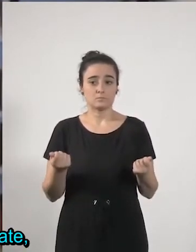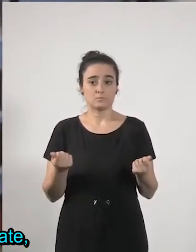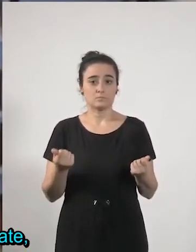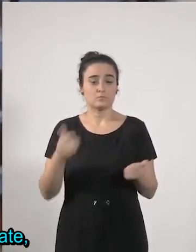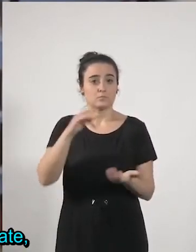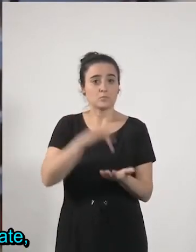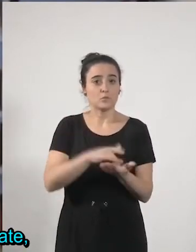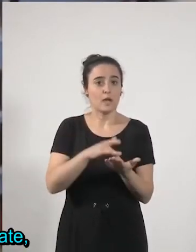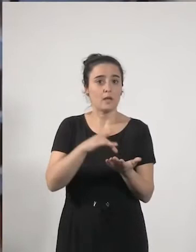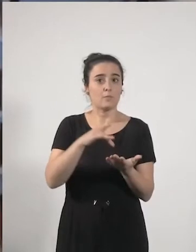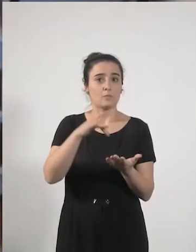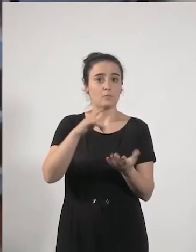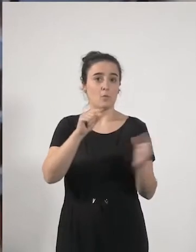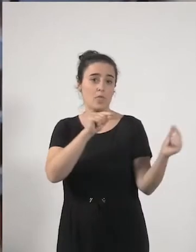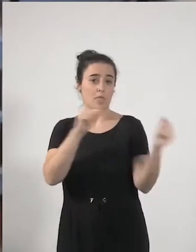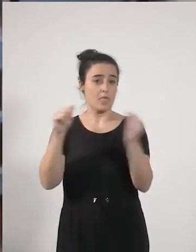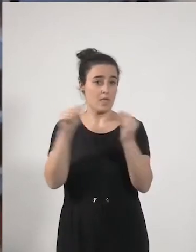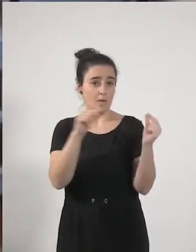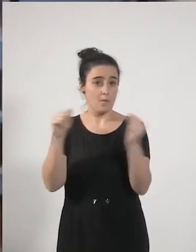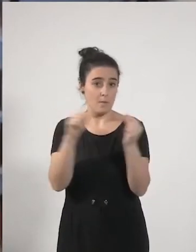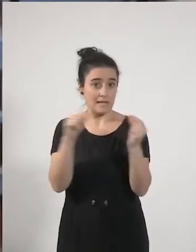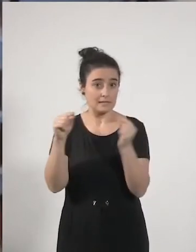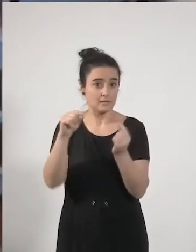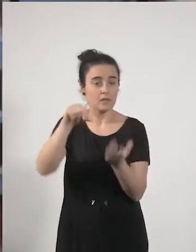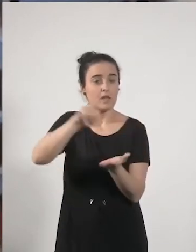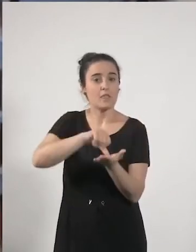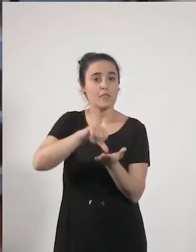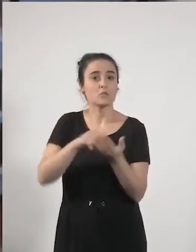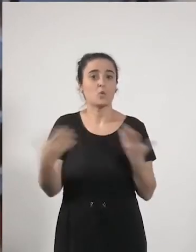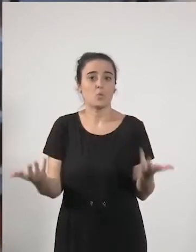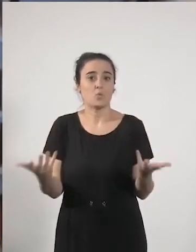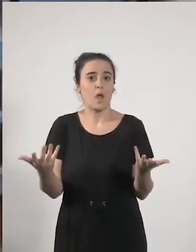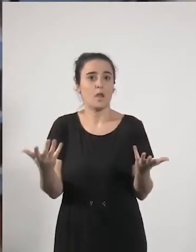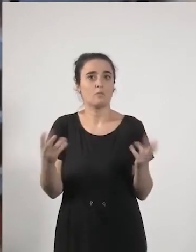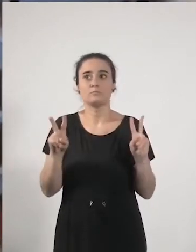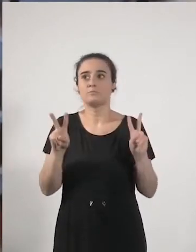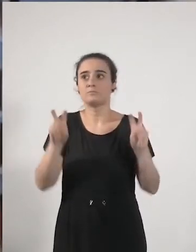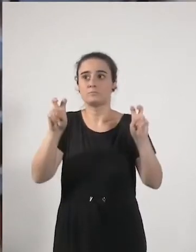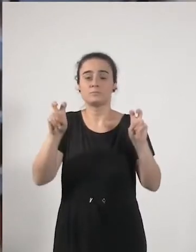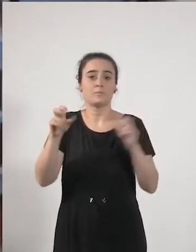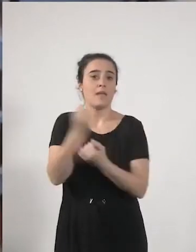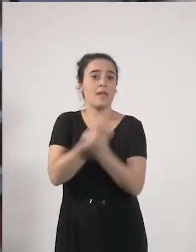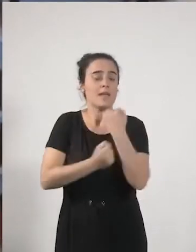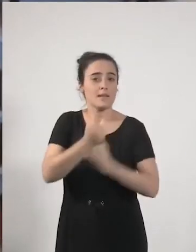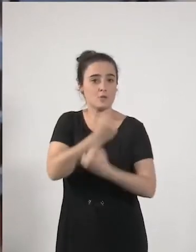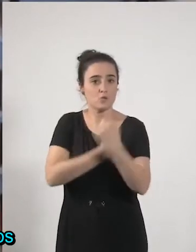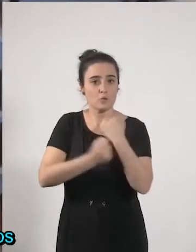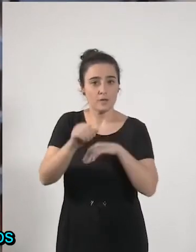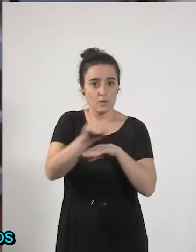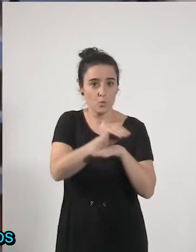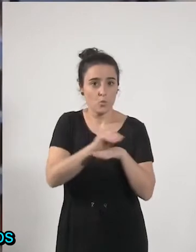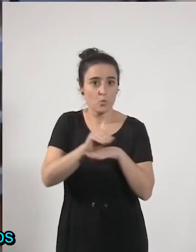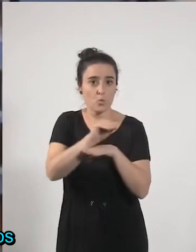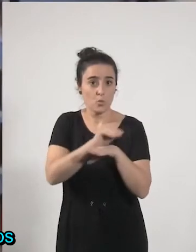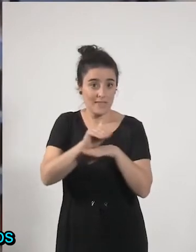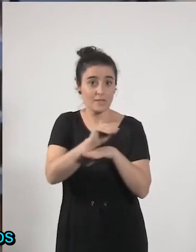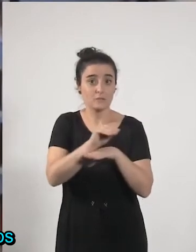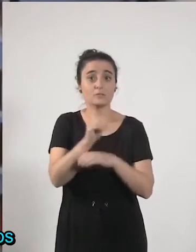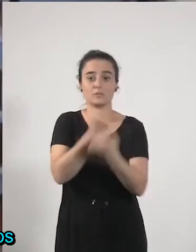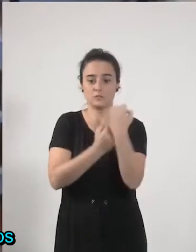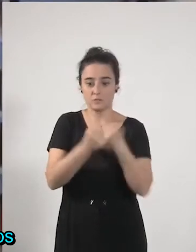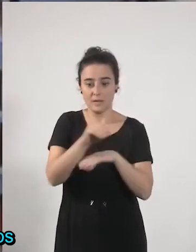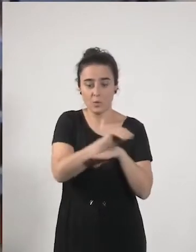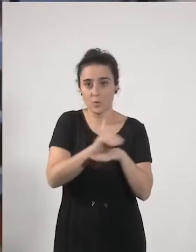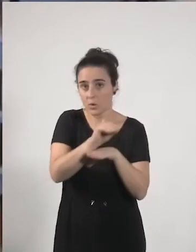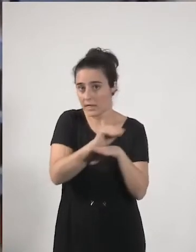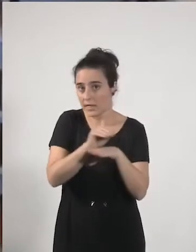en el centro del debate, creemos, pues el tema de la economía de los cuidados y en esta economía de los cuidados,